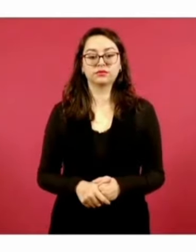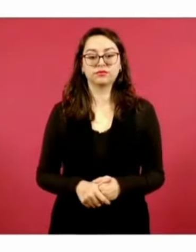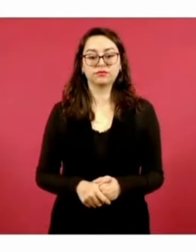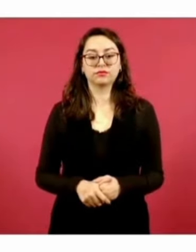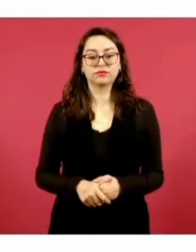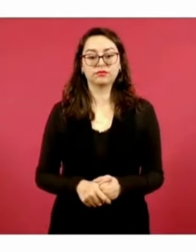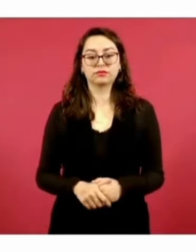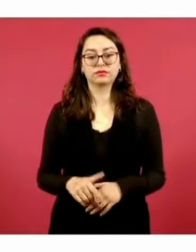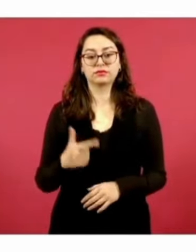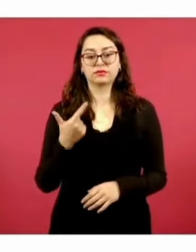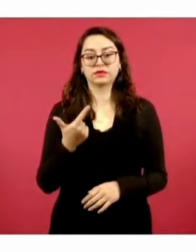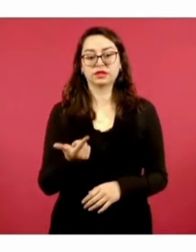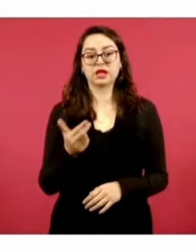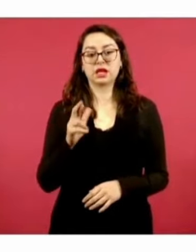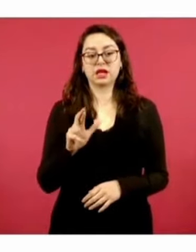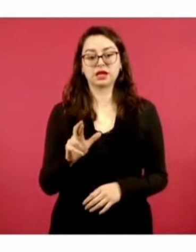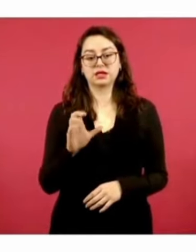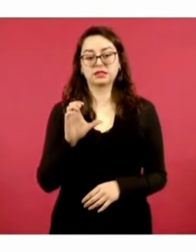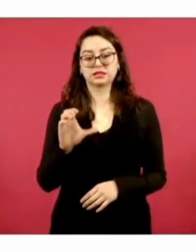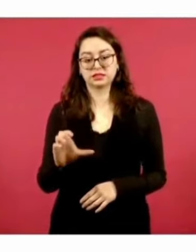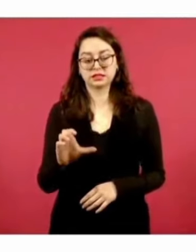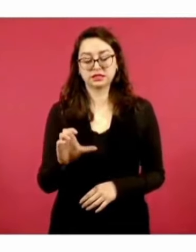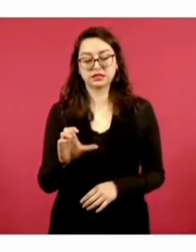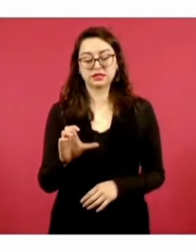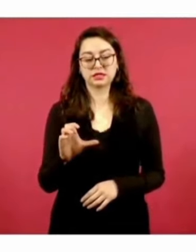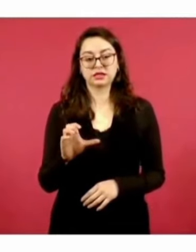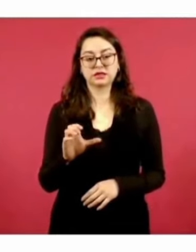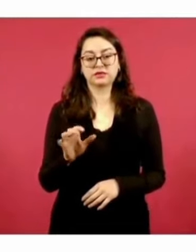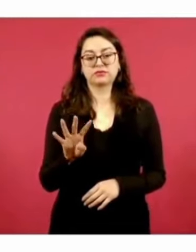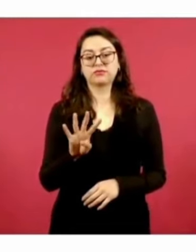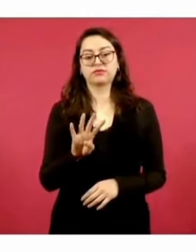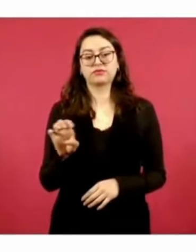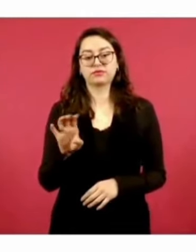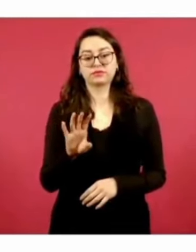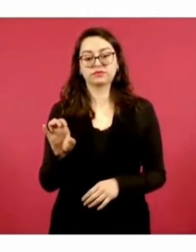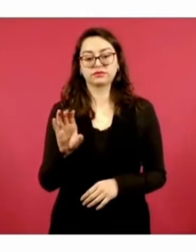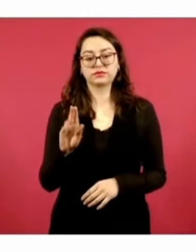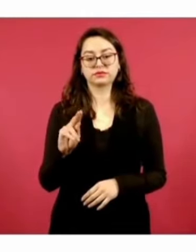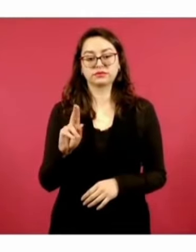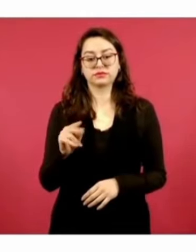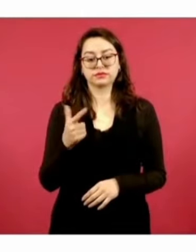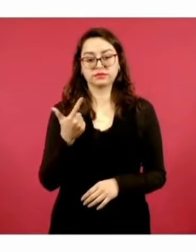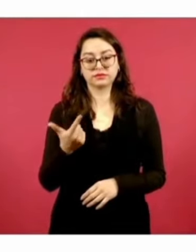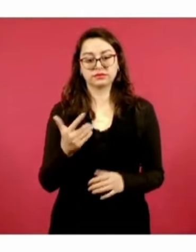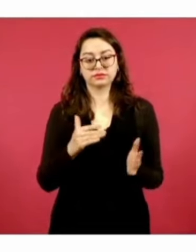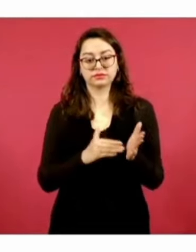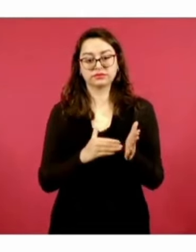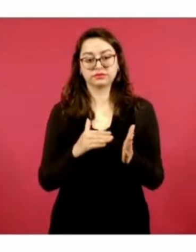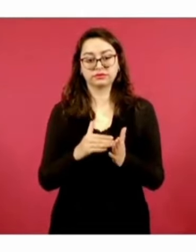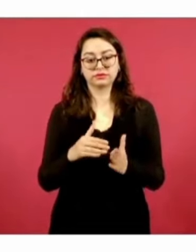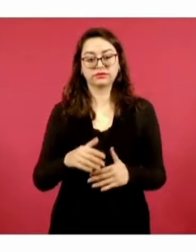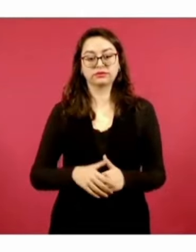GRC Comunicaciones, cuatrocientos ochenta y siete millones.